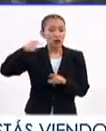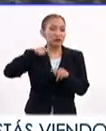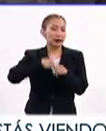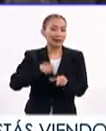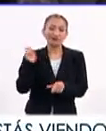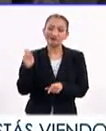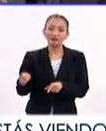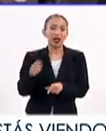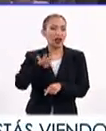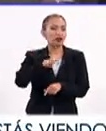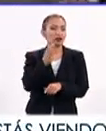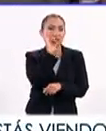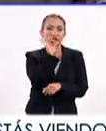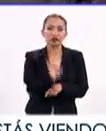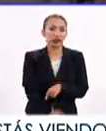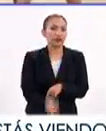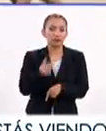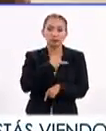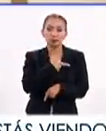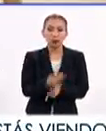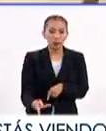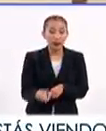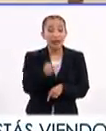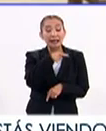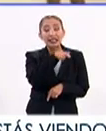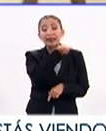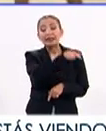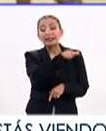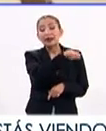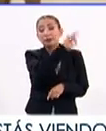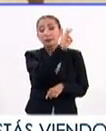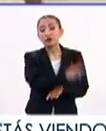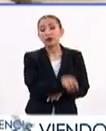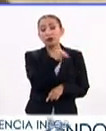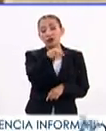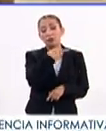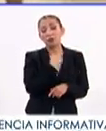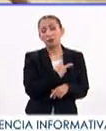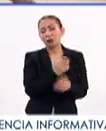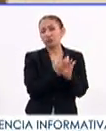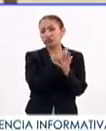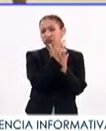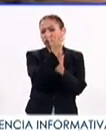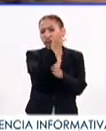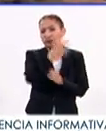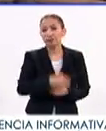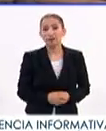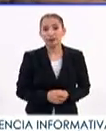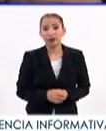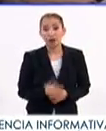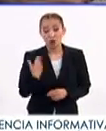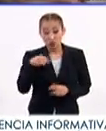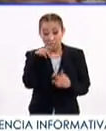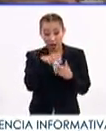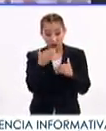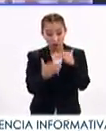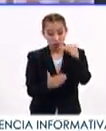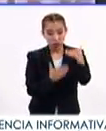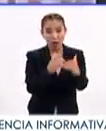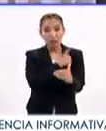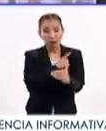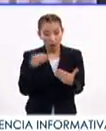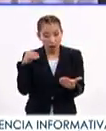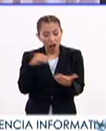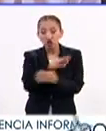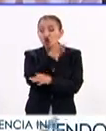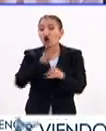siguen representando el 14% de los pobres y el 17% de la pobreza extrema. El desarrollo de nuestra región debe